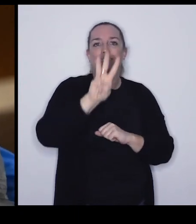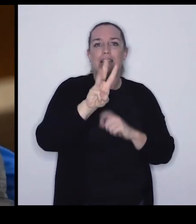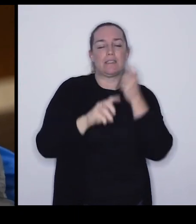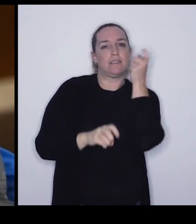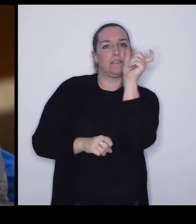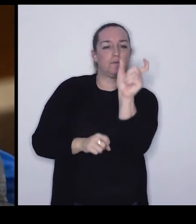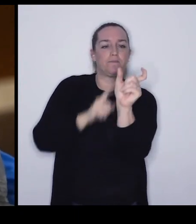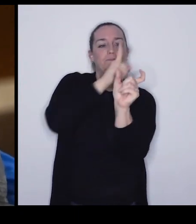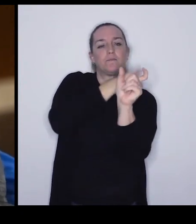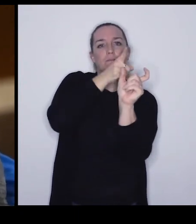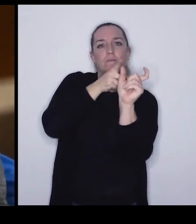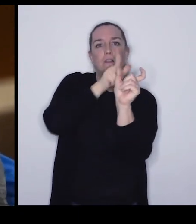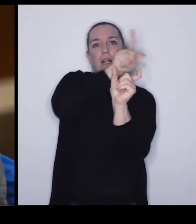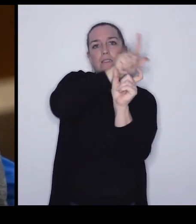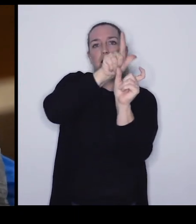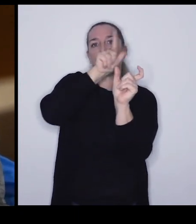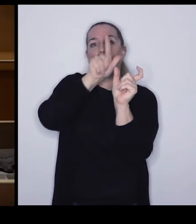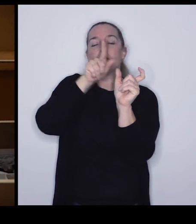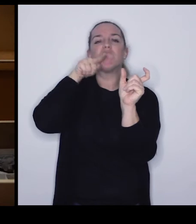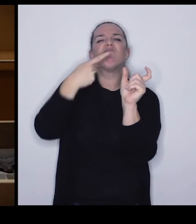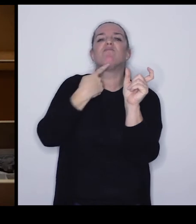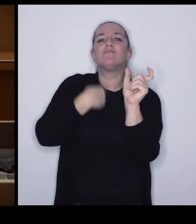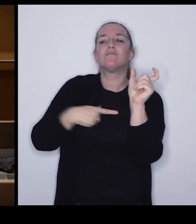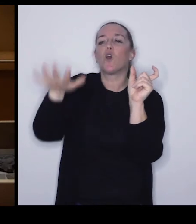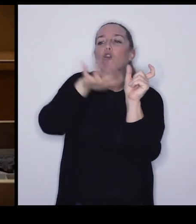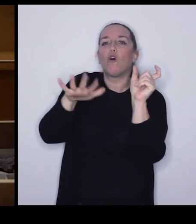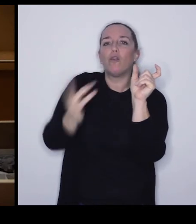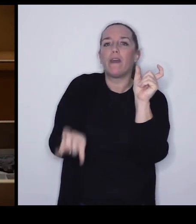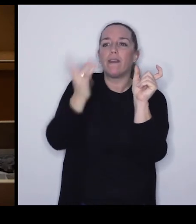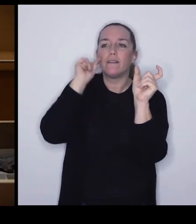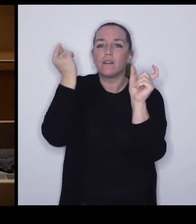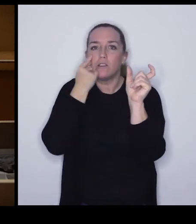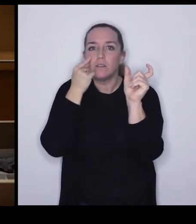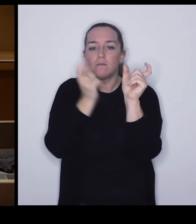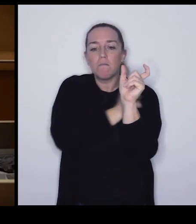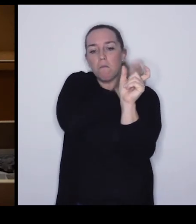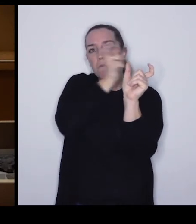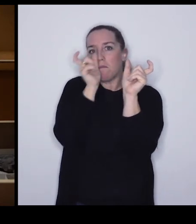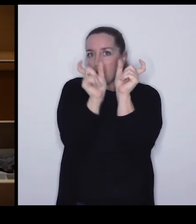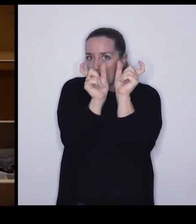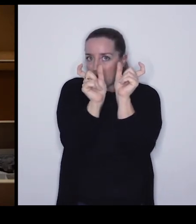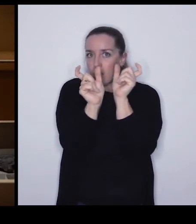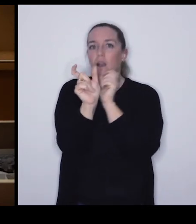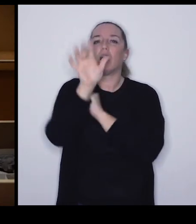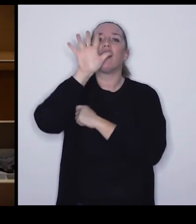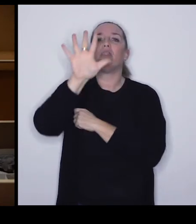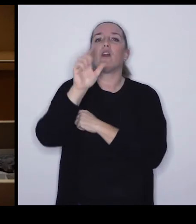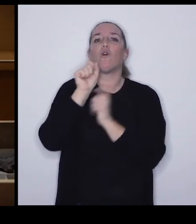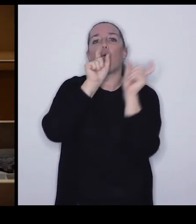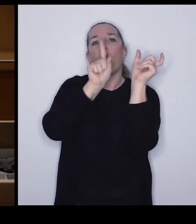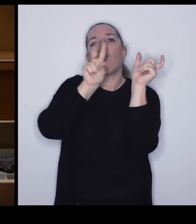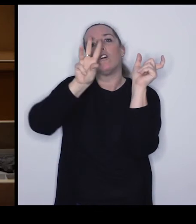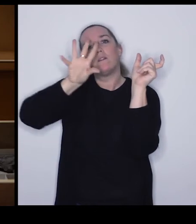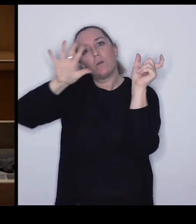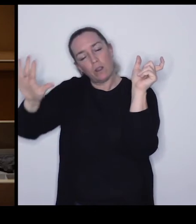indica la procedencia... ...geológica de la muestra... ...y cinco números... ...que nos va... ...que vamos